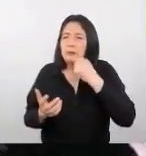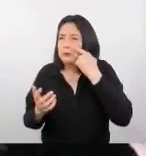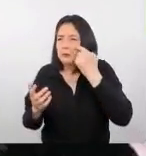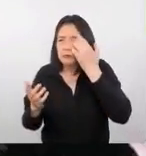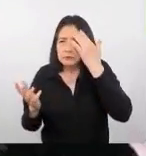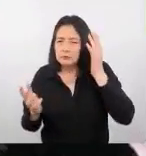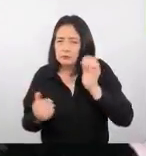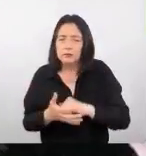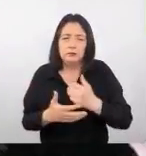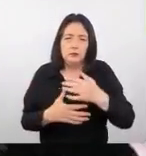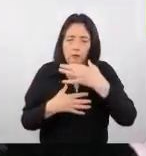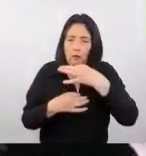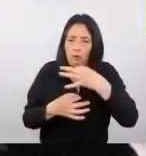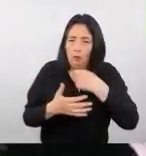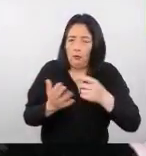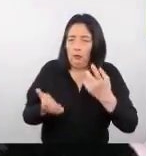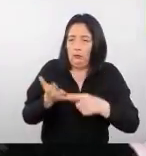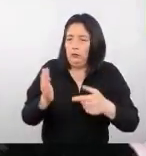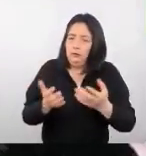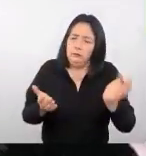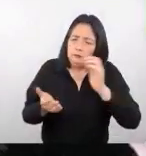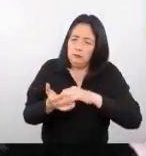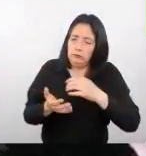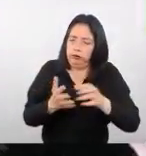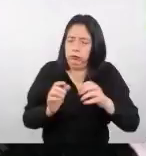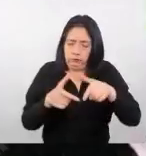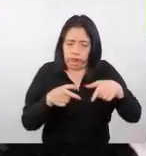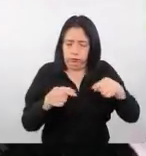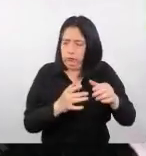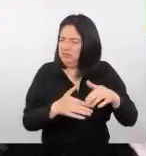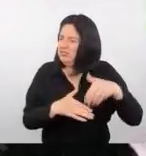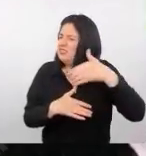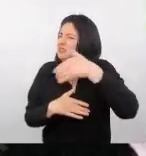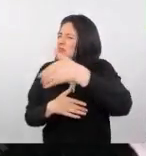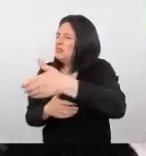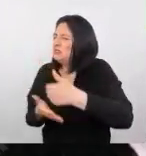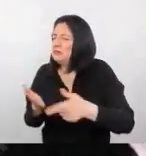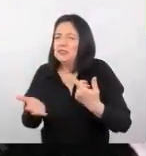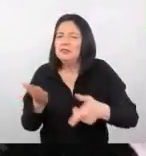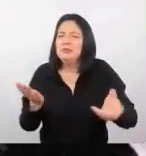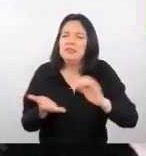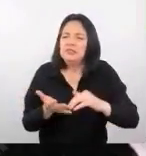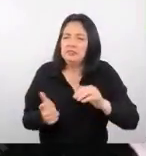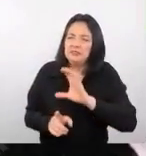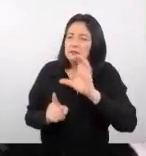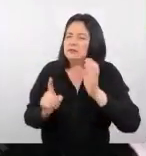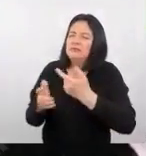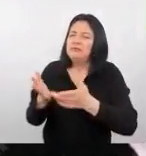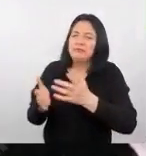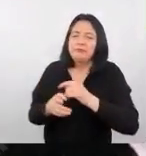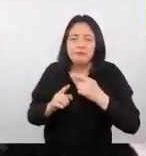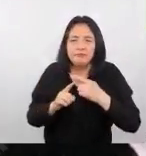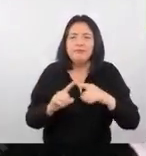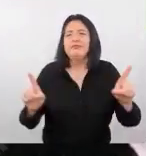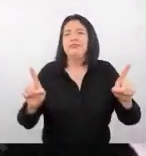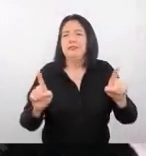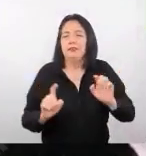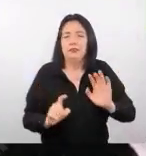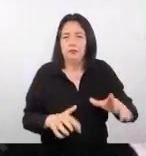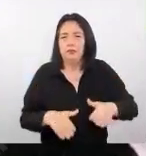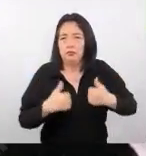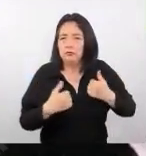hay mucho interés de creer que hay más allá de conocer otras culturas de ver algo distinto a su rutina habitual